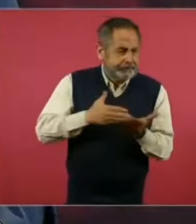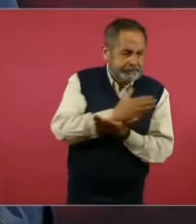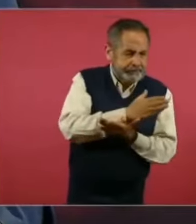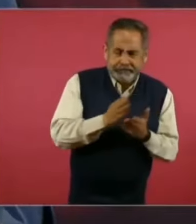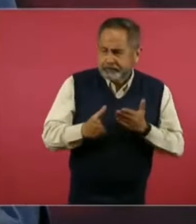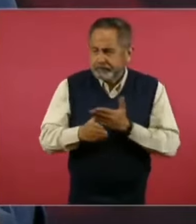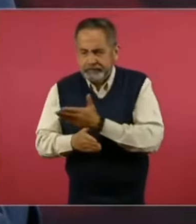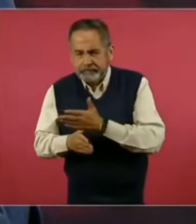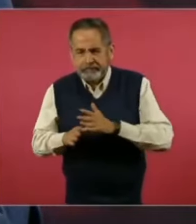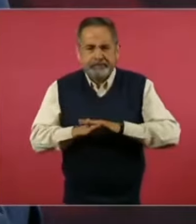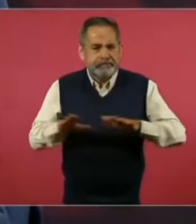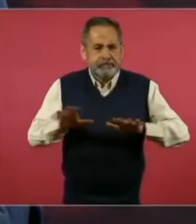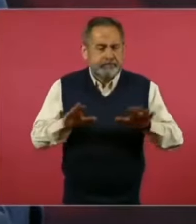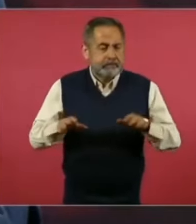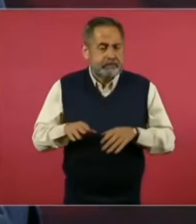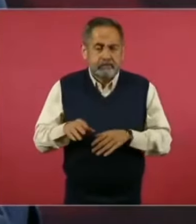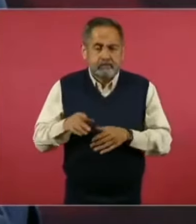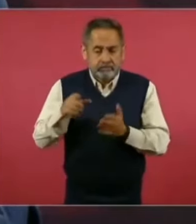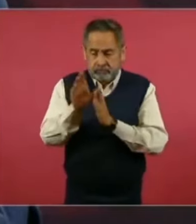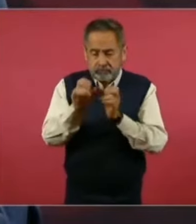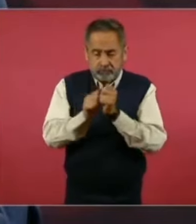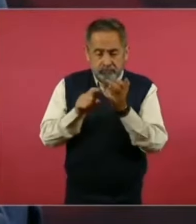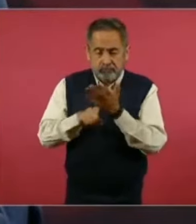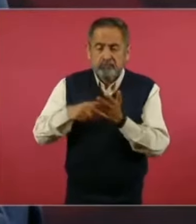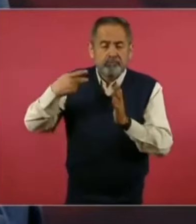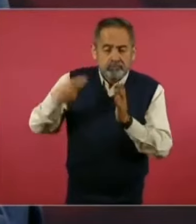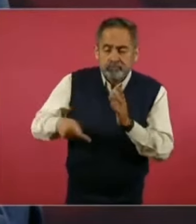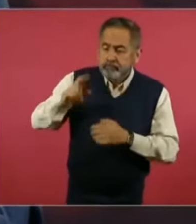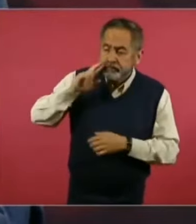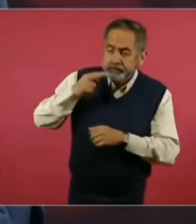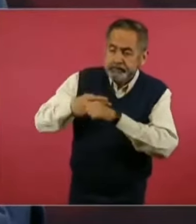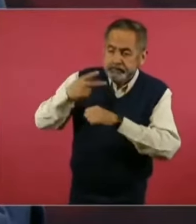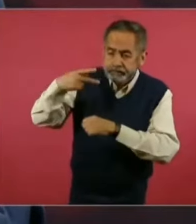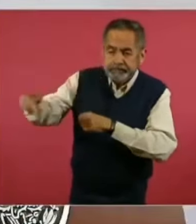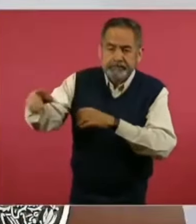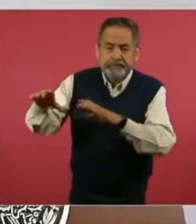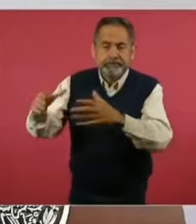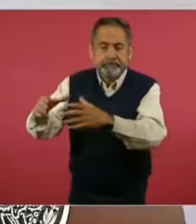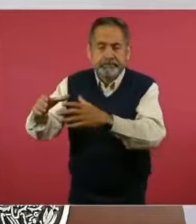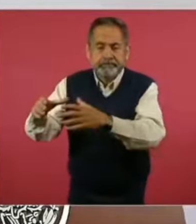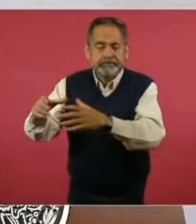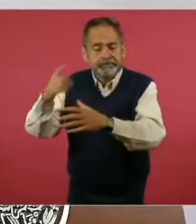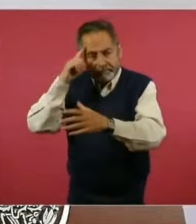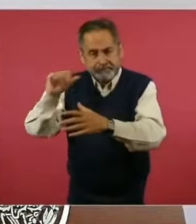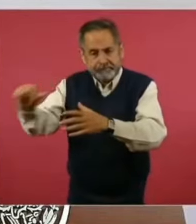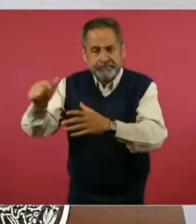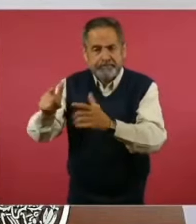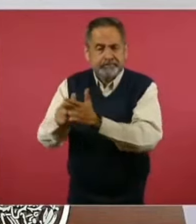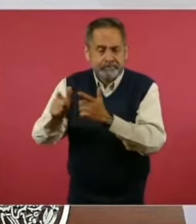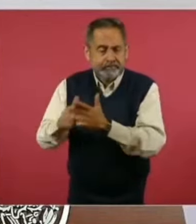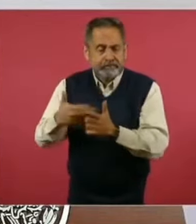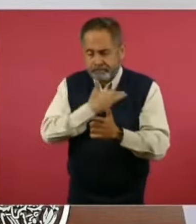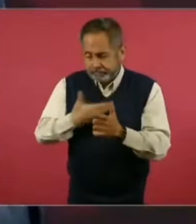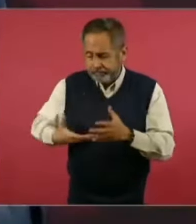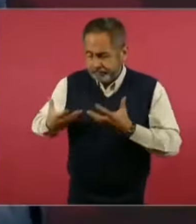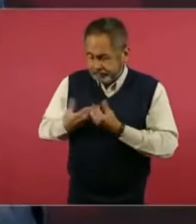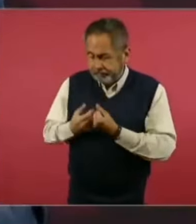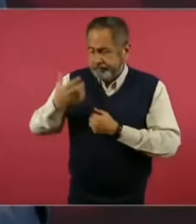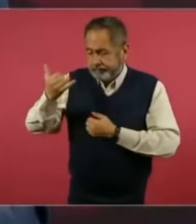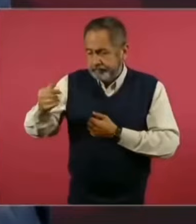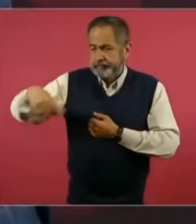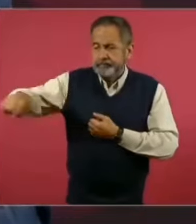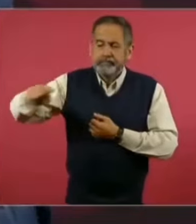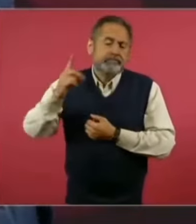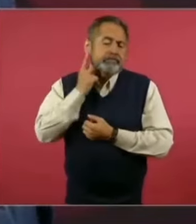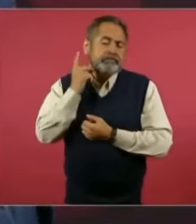corresponde, corresponde este caso al Ejecutivo y al Legislativo, porque el